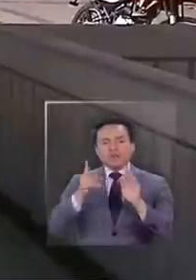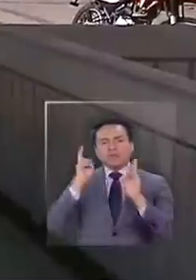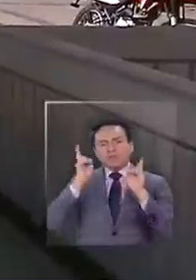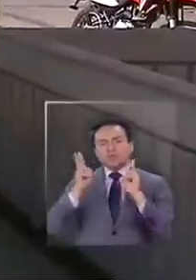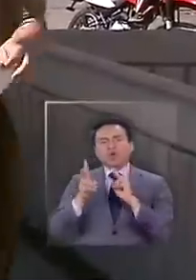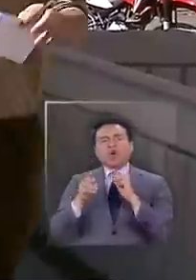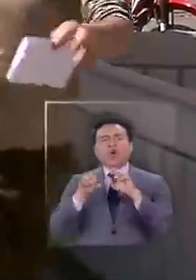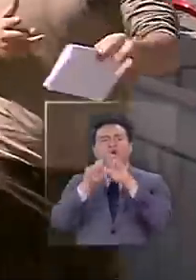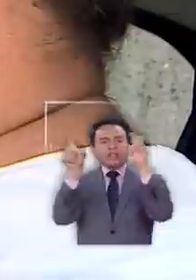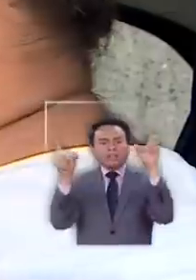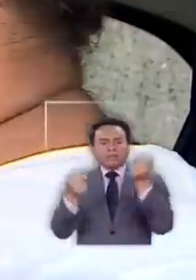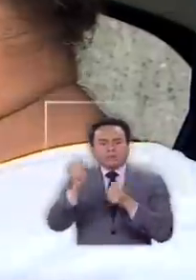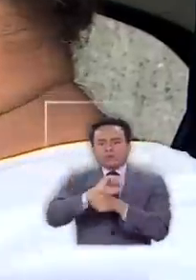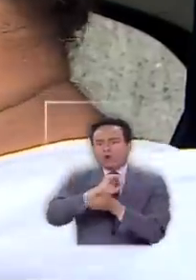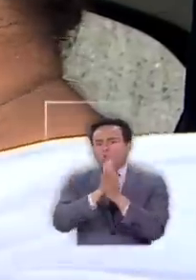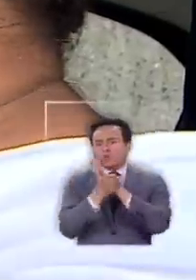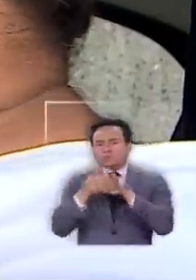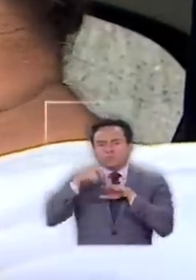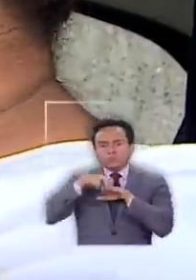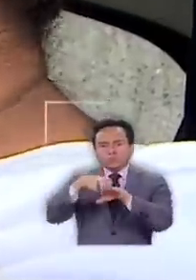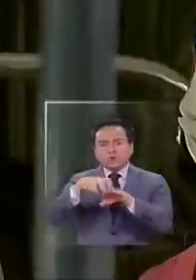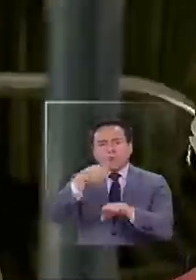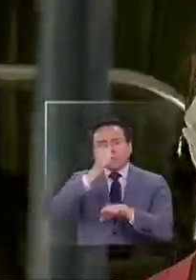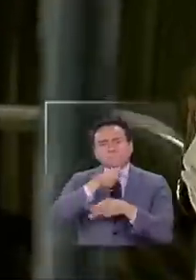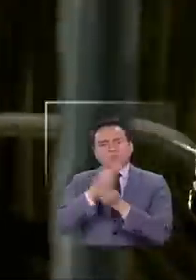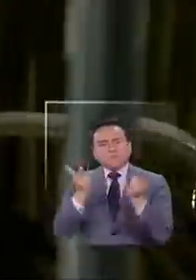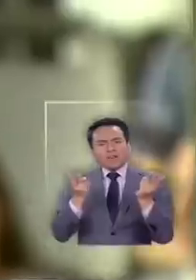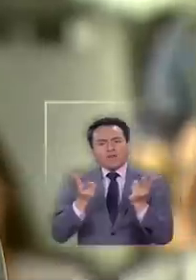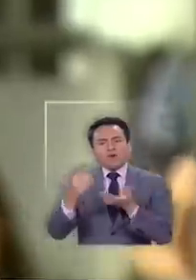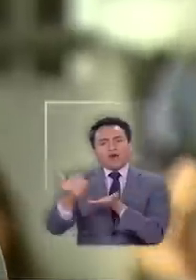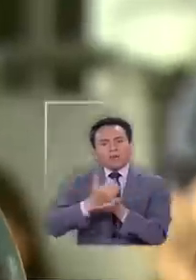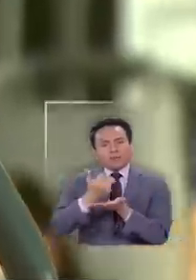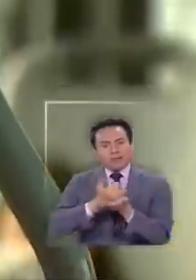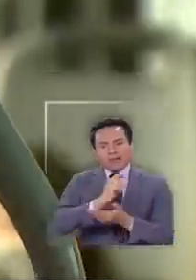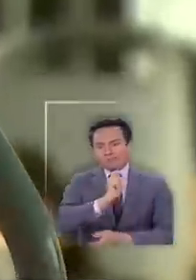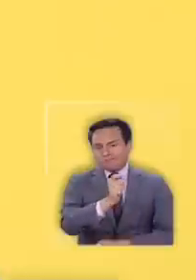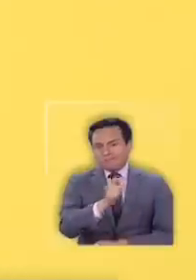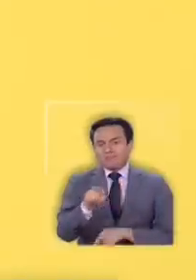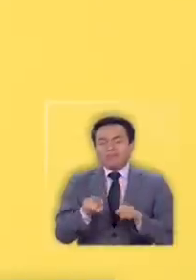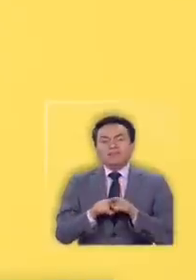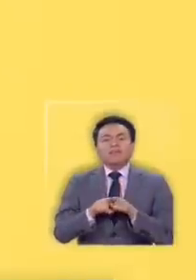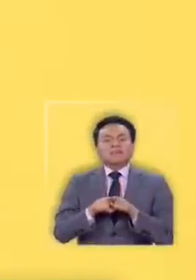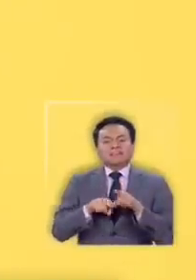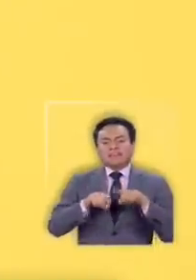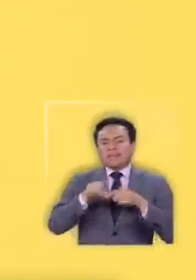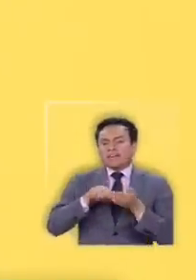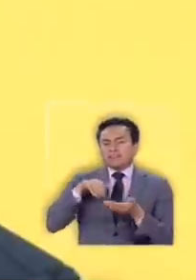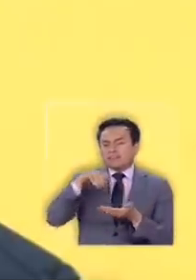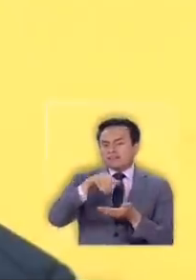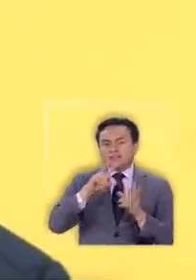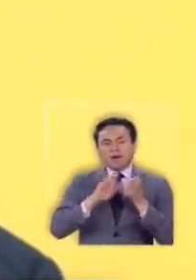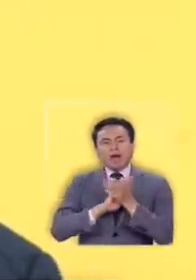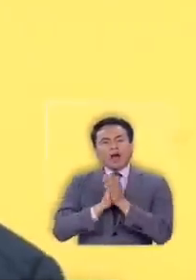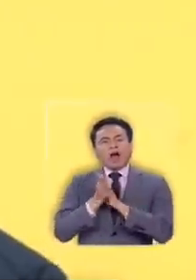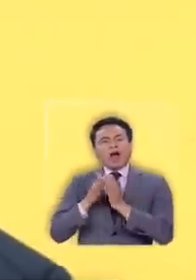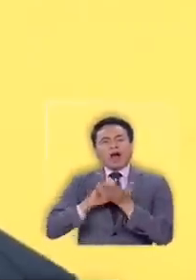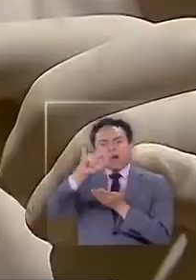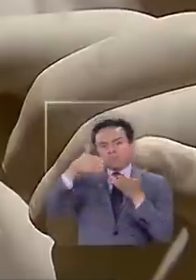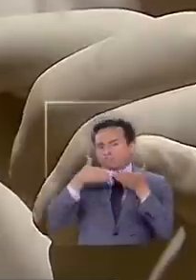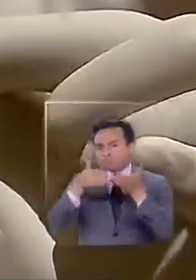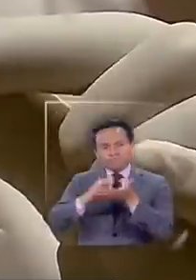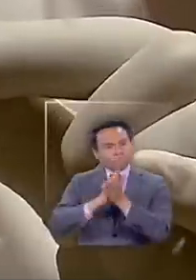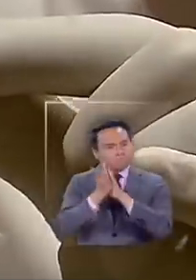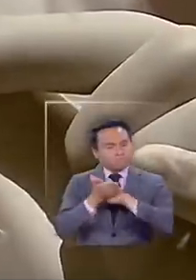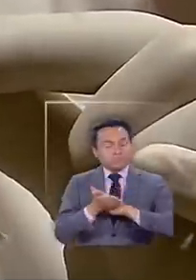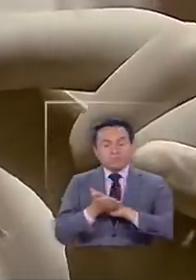colectivos y todo tipo de transporte público y privado remunerado, ya sea terrestre, aéreo o marítimo. La medida